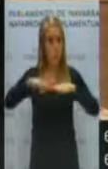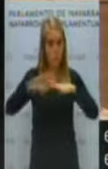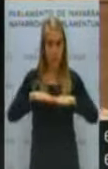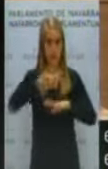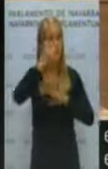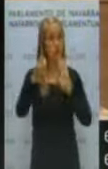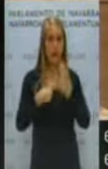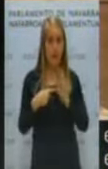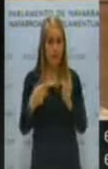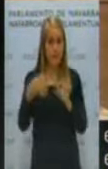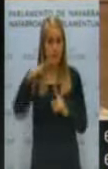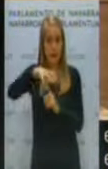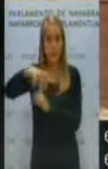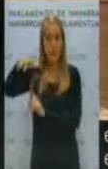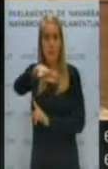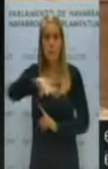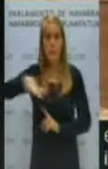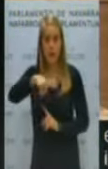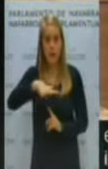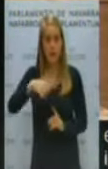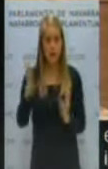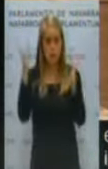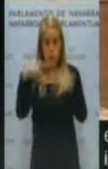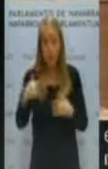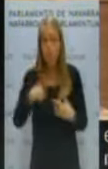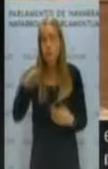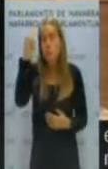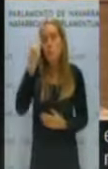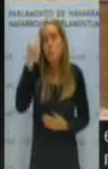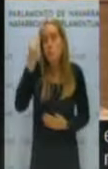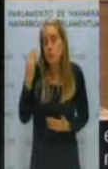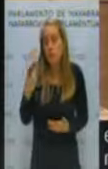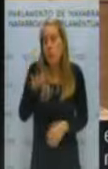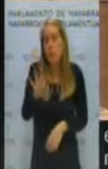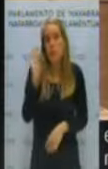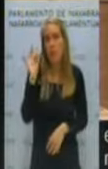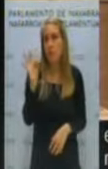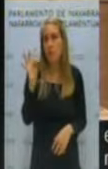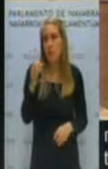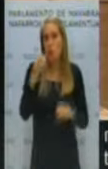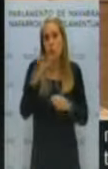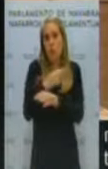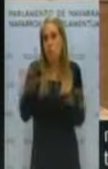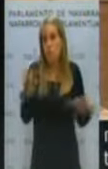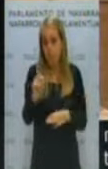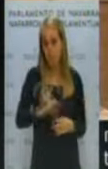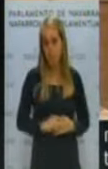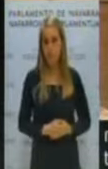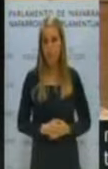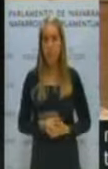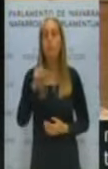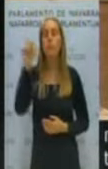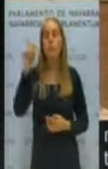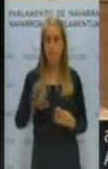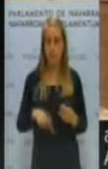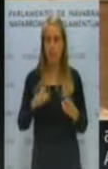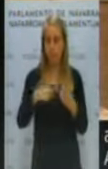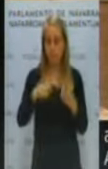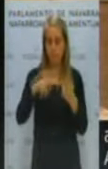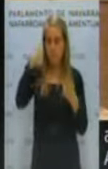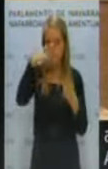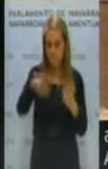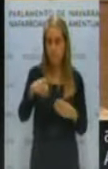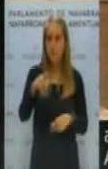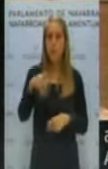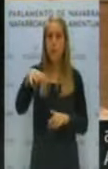legales en los parques que tenemos, pues me parece que no es una decisión adecuada. Además, también sabe usted que muchos